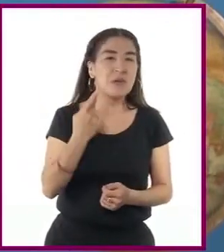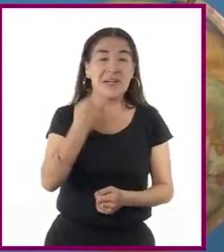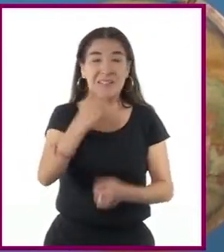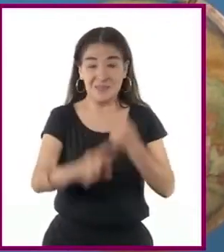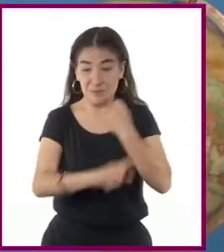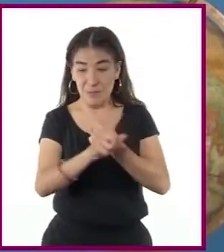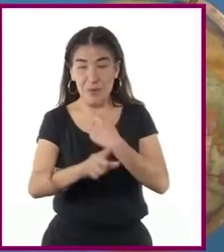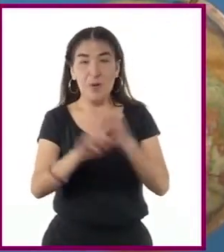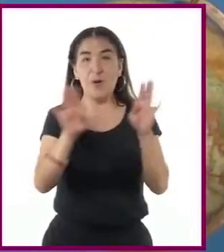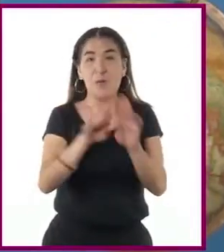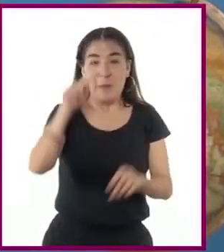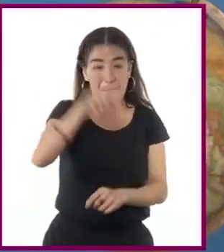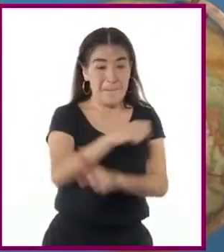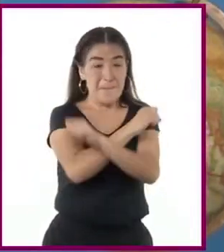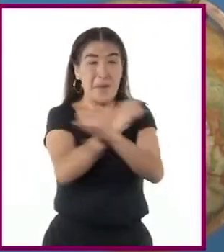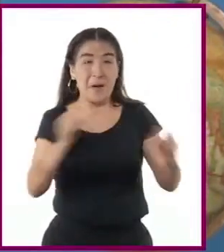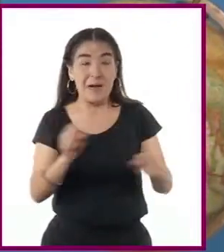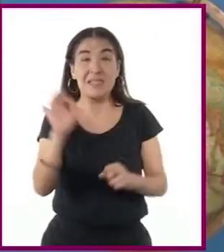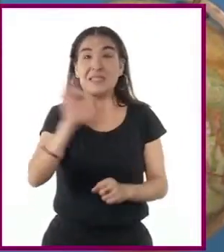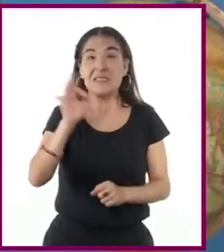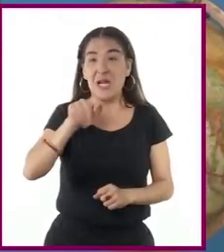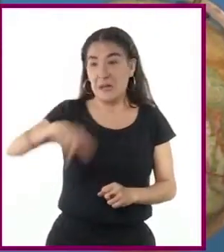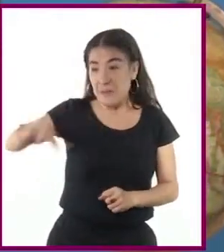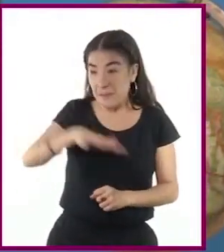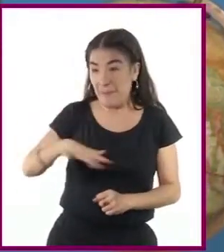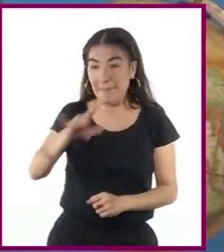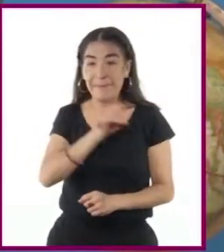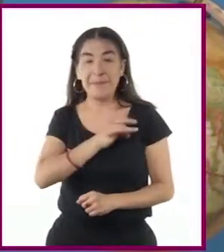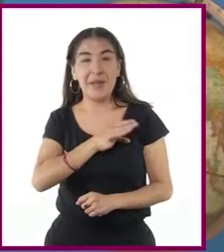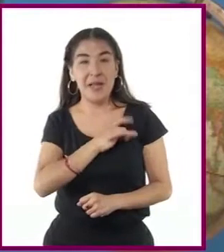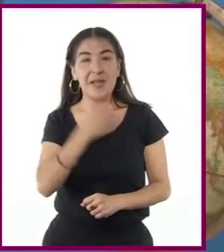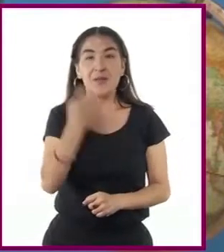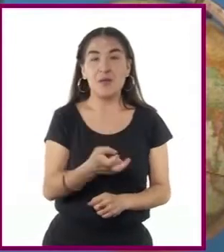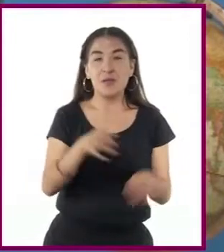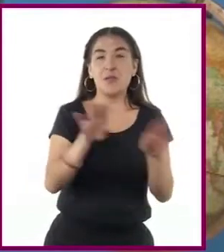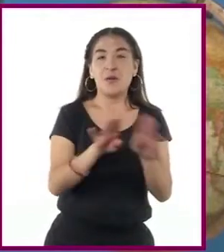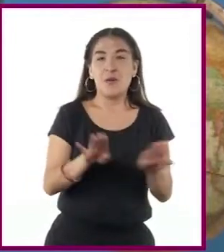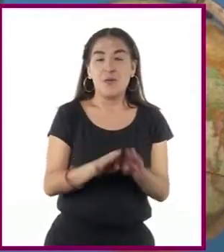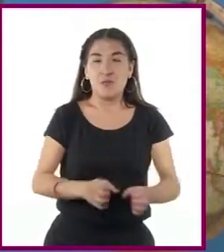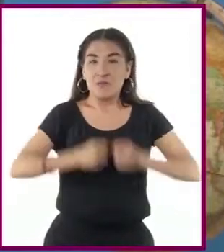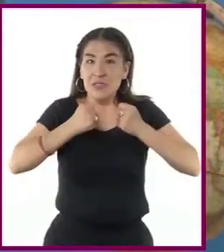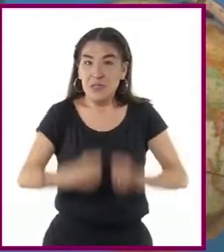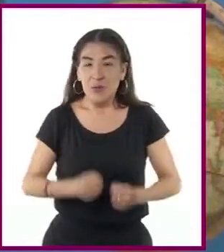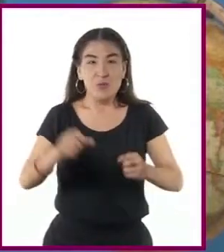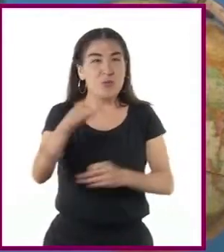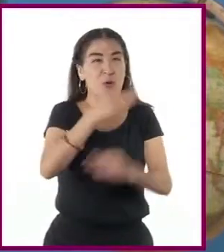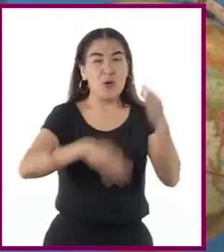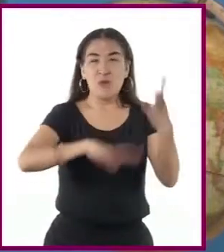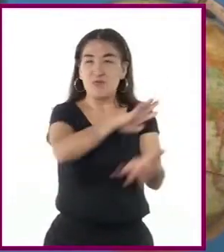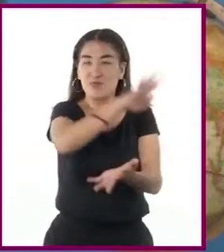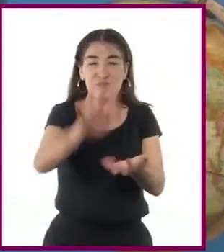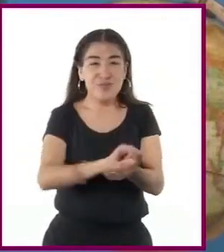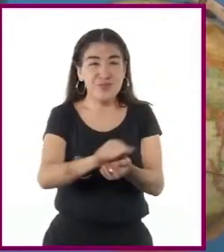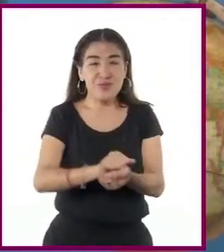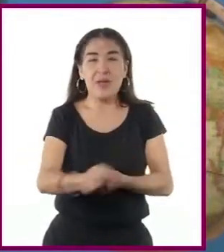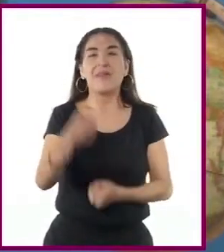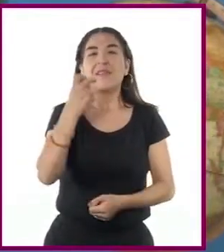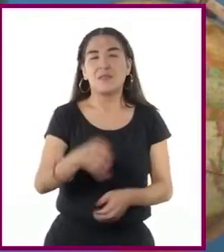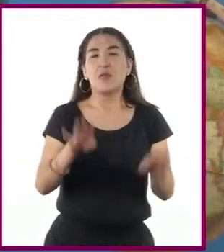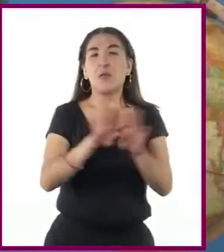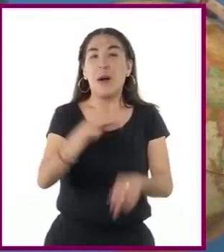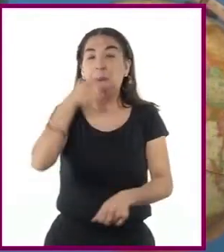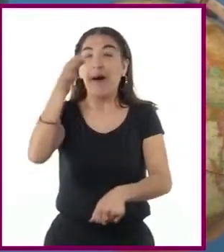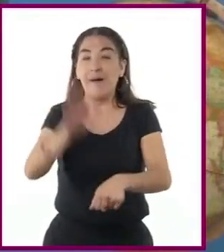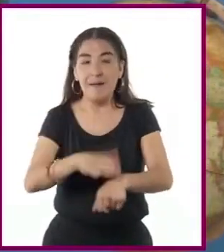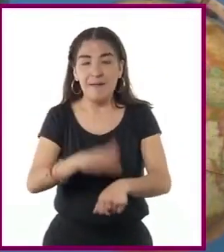permanente, basado en la premisa de que solo el miedo a la destrucción mutua asegurada impediría a cualquiera de los dos bandos dar la señal,